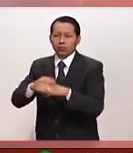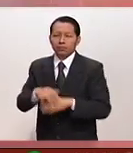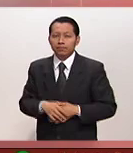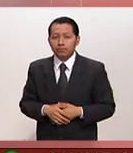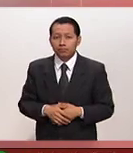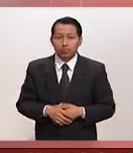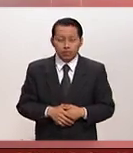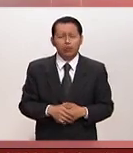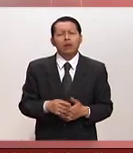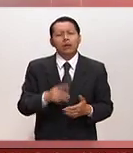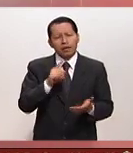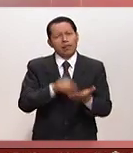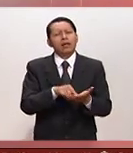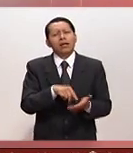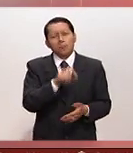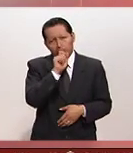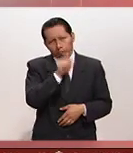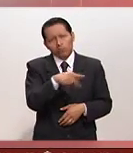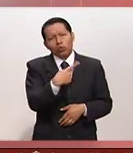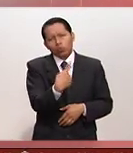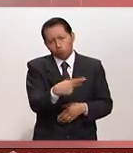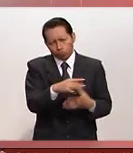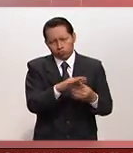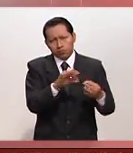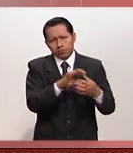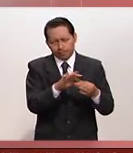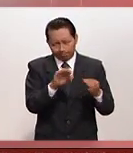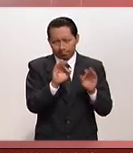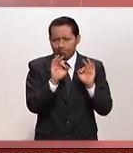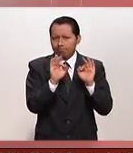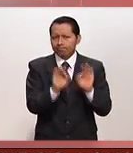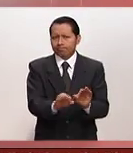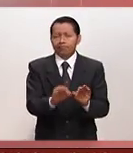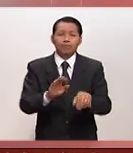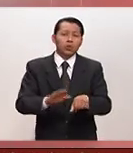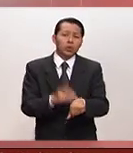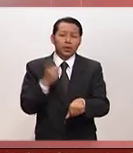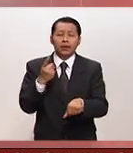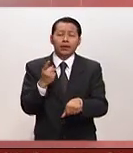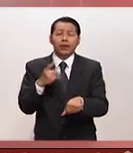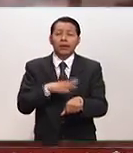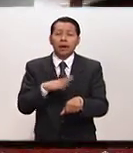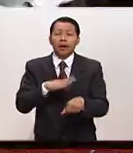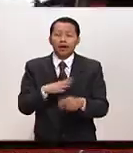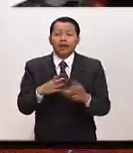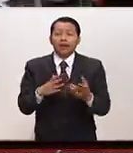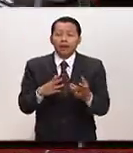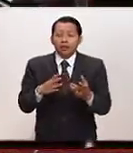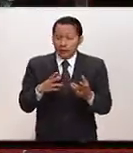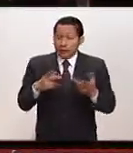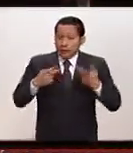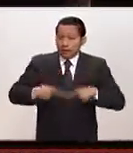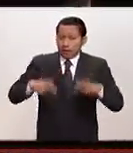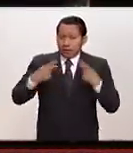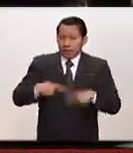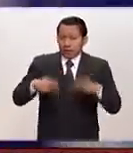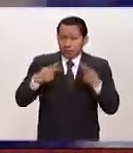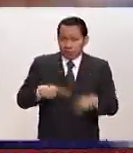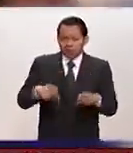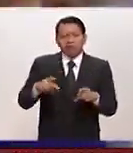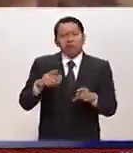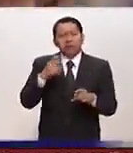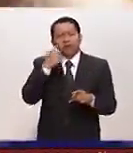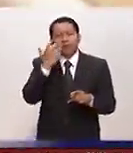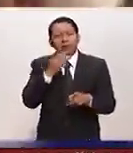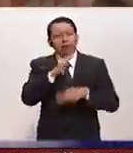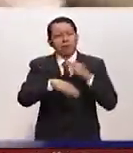comentario es muy acertado porque hay un vacío en temas de las preferencias electorales